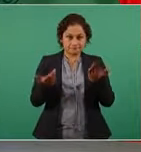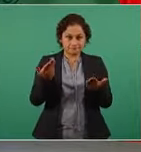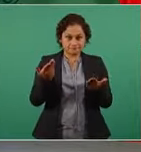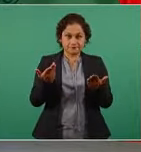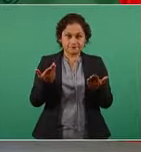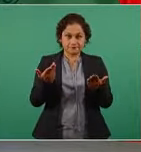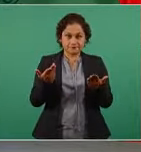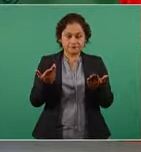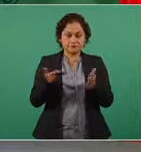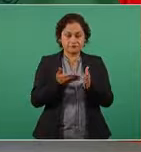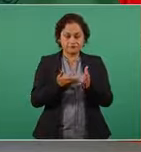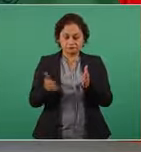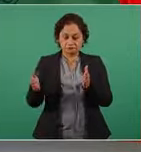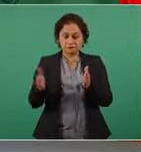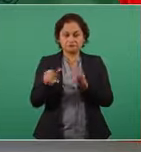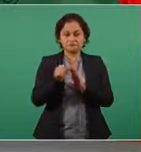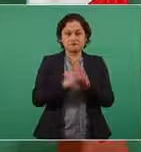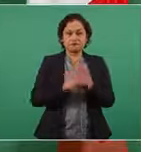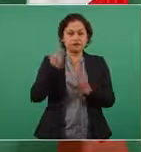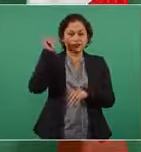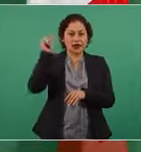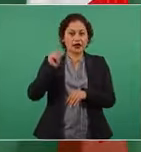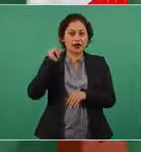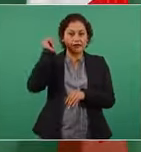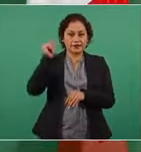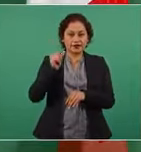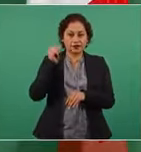abril, 39 por ciento